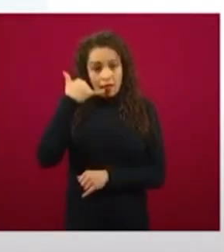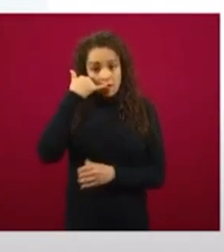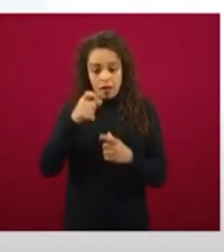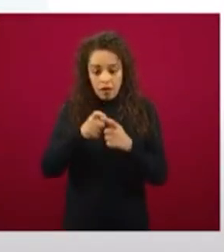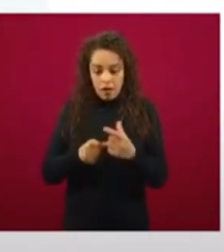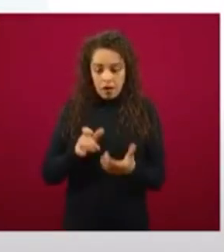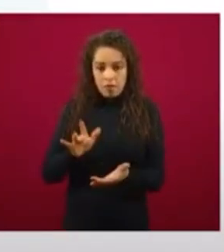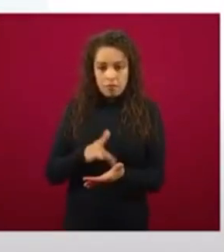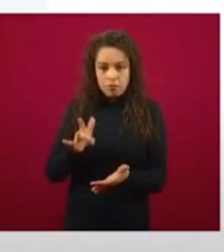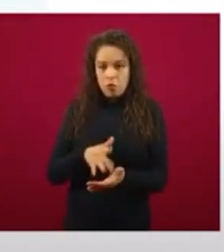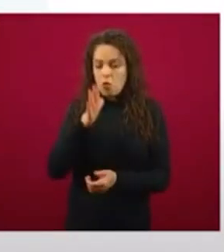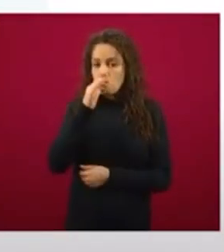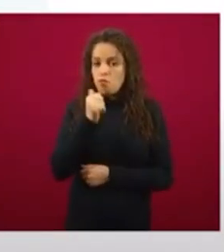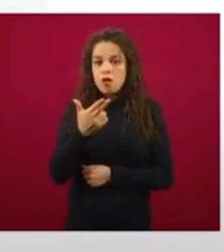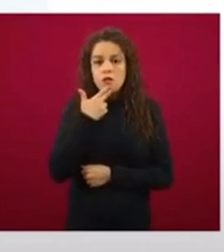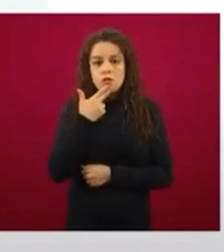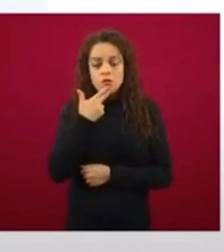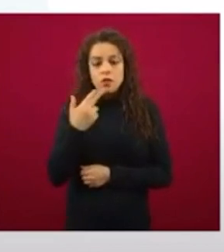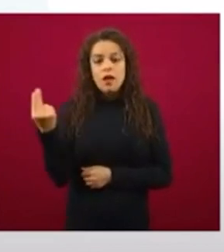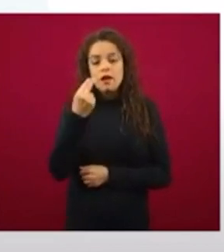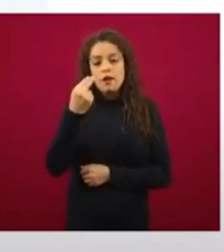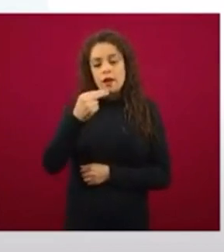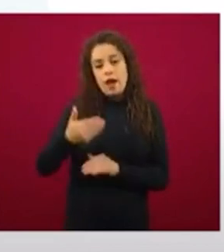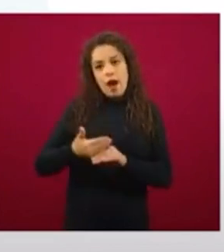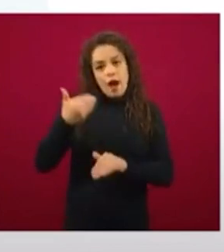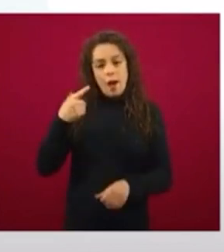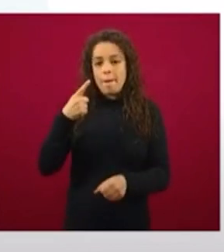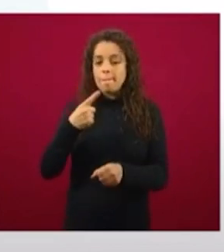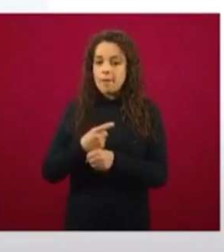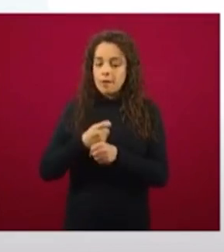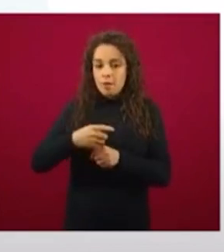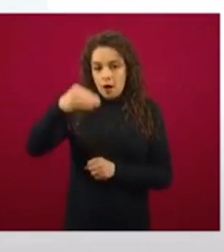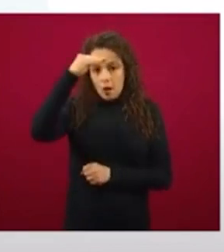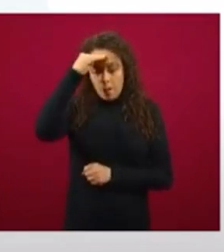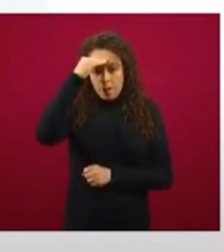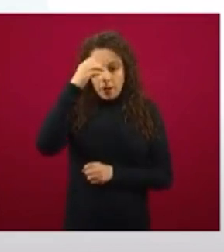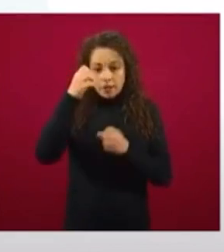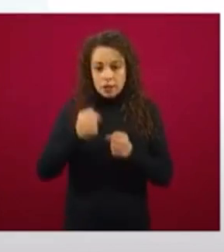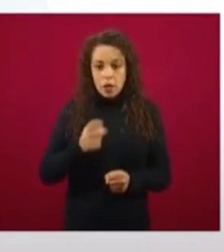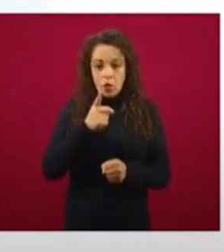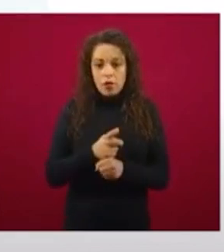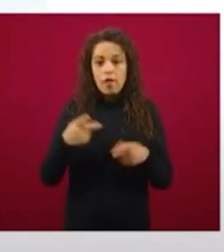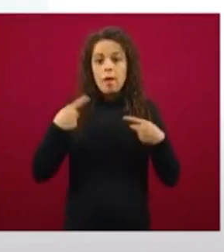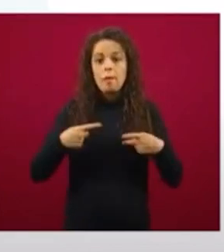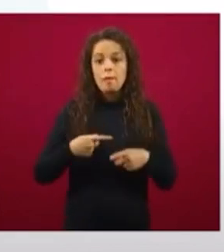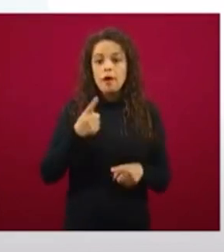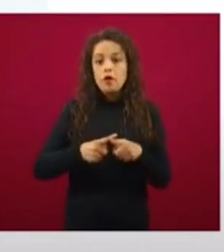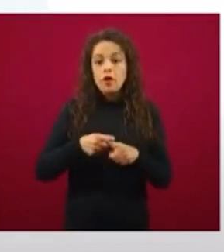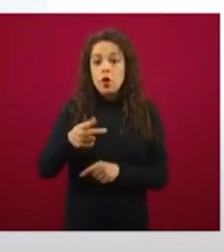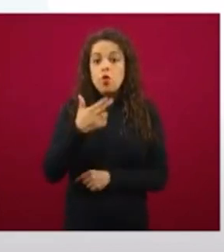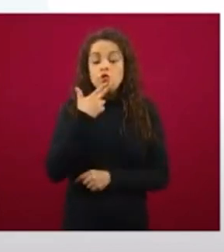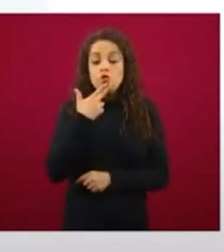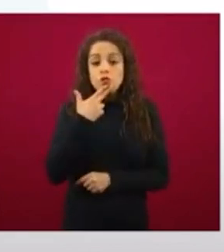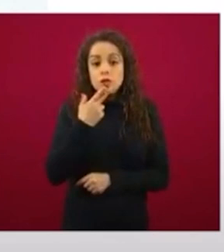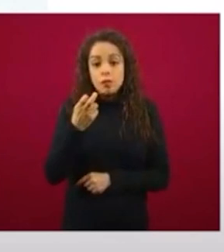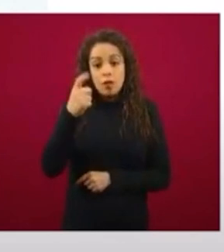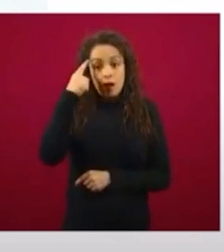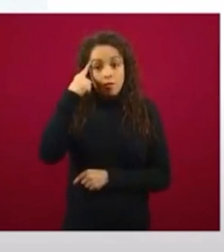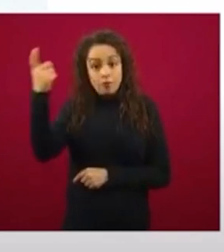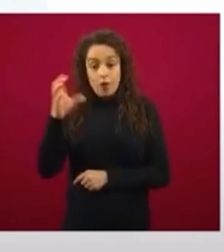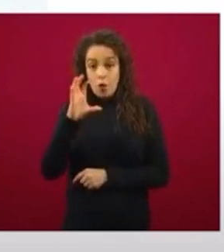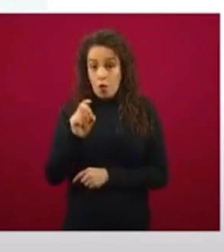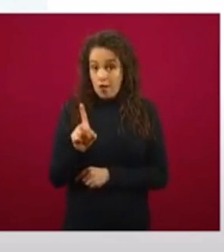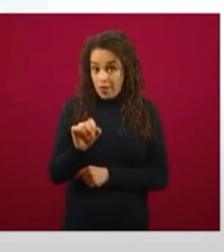usuario, si no estamos pensando en la seguridad de los recursos de los usuarios y por eso desde que nace, desde el primer diseño del CODI, viene la